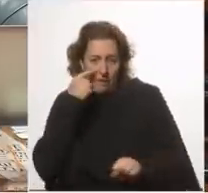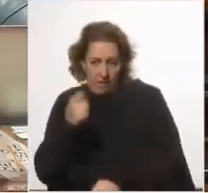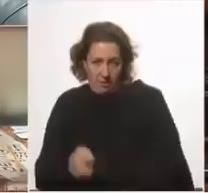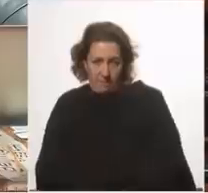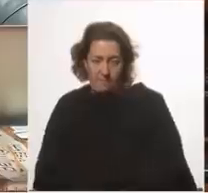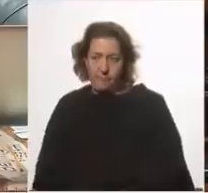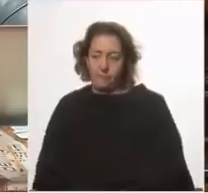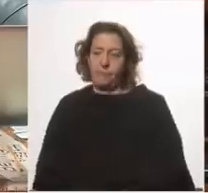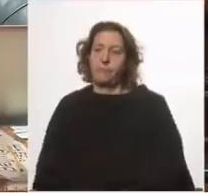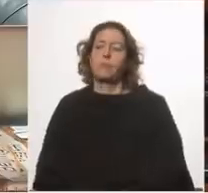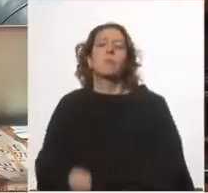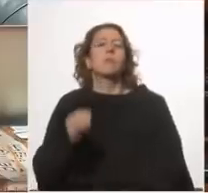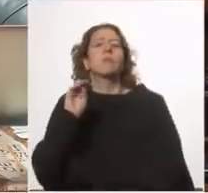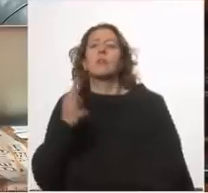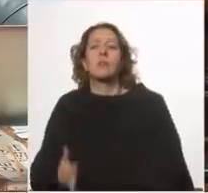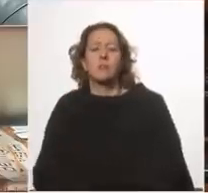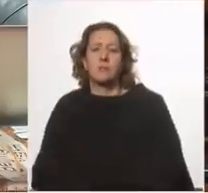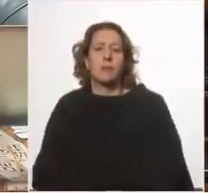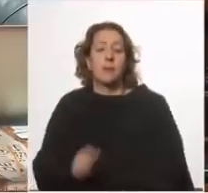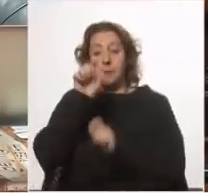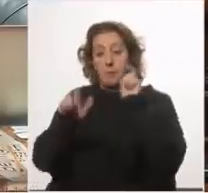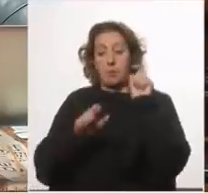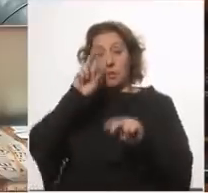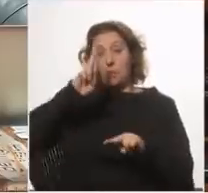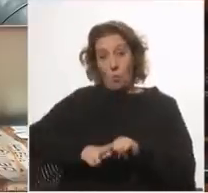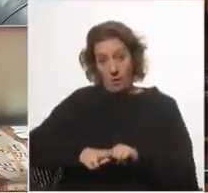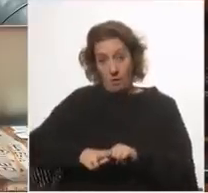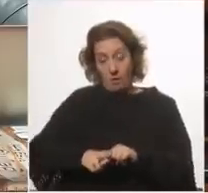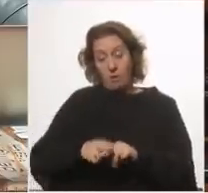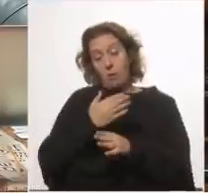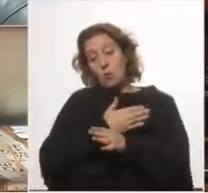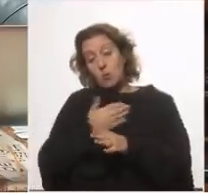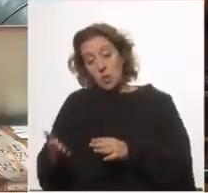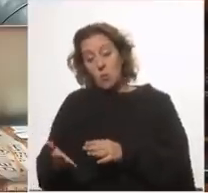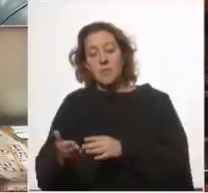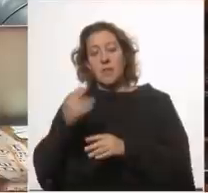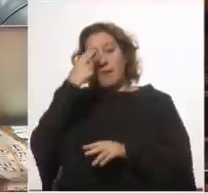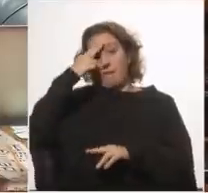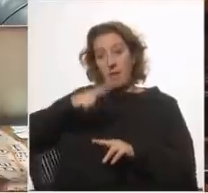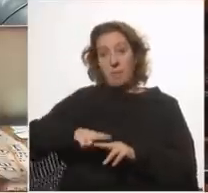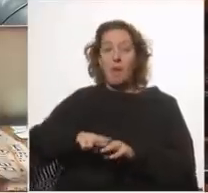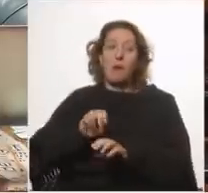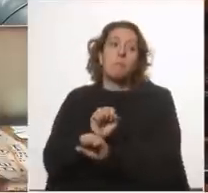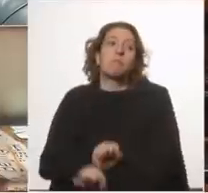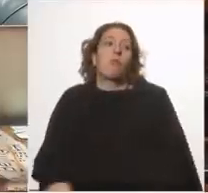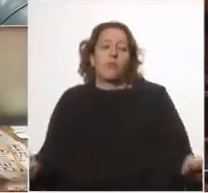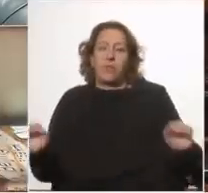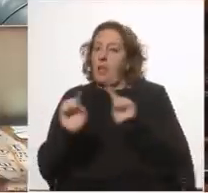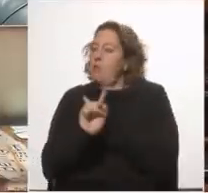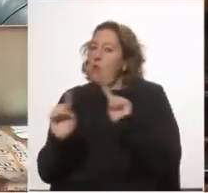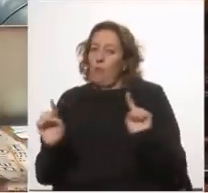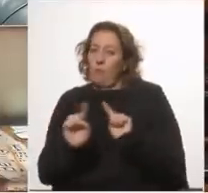y el concepto de muerte evitable ¿cuál es? se trata de aquellos fallecimientos causados por un evento o enfermedad que podría no haber